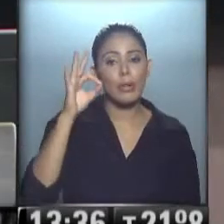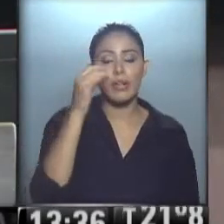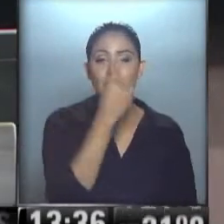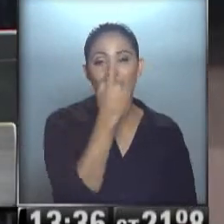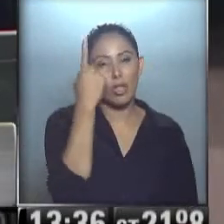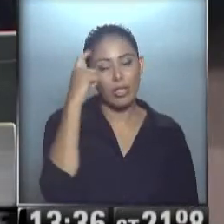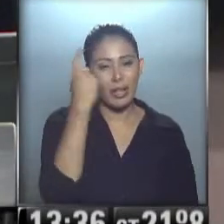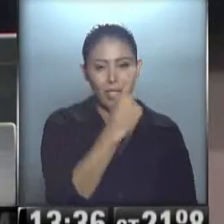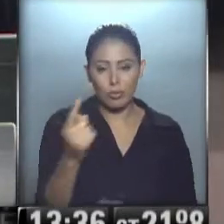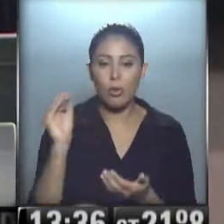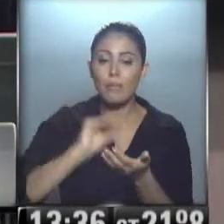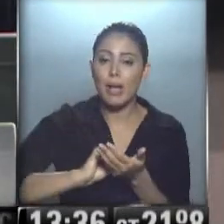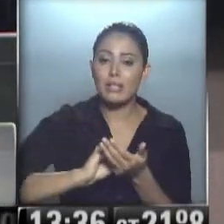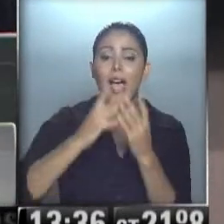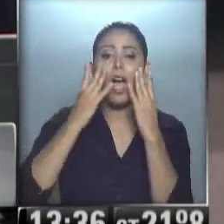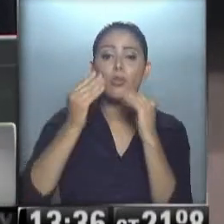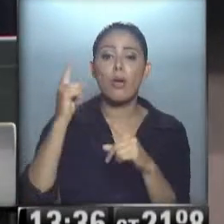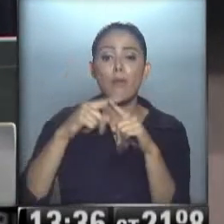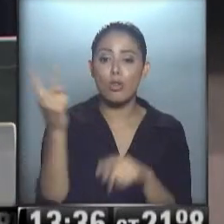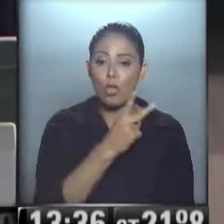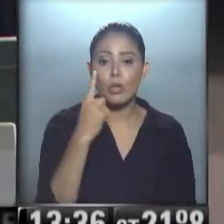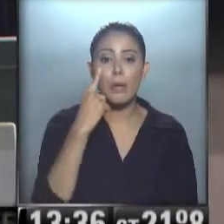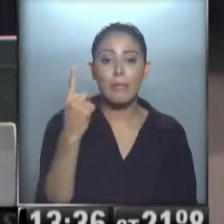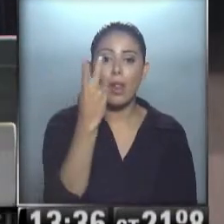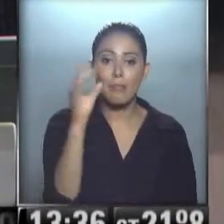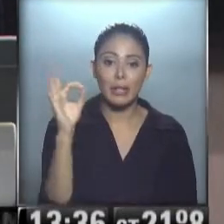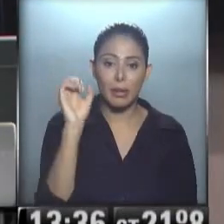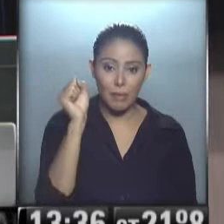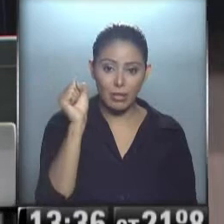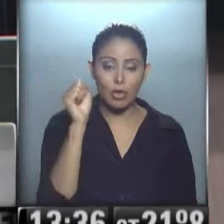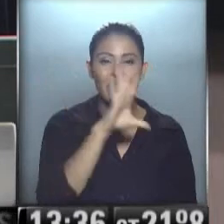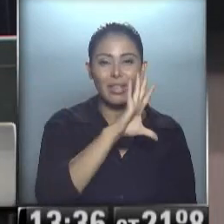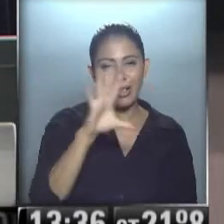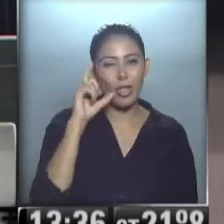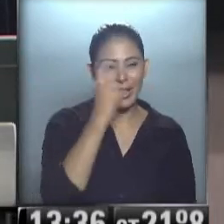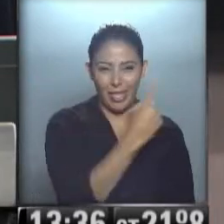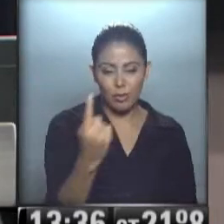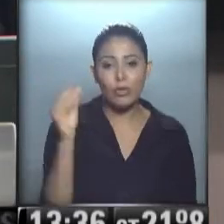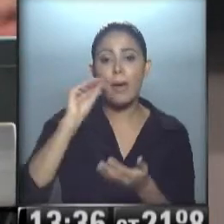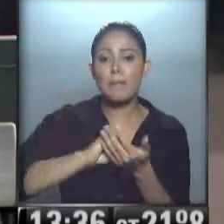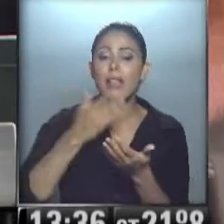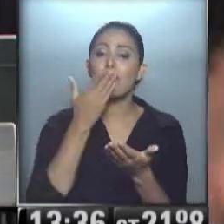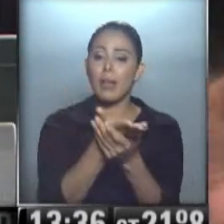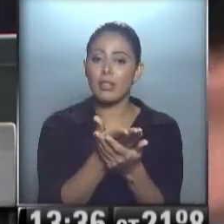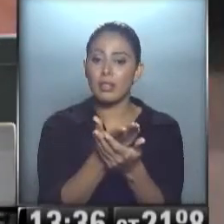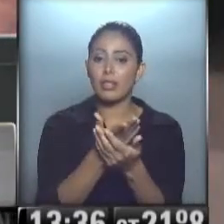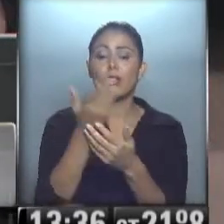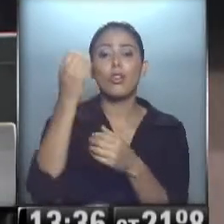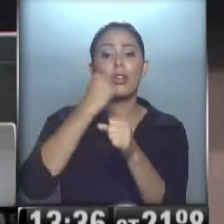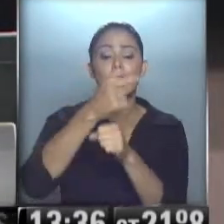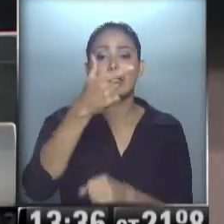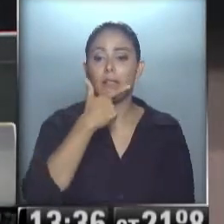uno, la ayuda escolar anual por ambos, 1.020 pesos, 510 cada uno, y el reclamo por el retroactivo a septiembre.